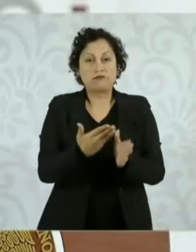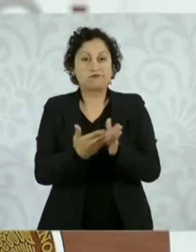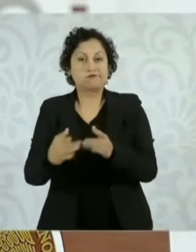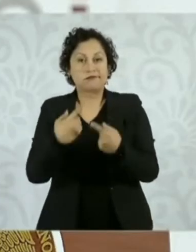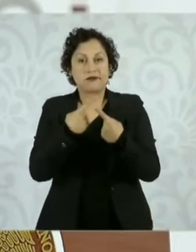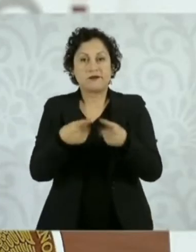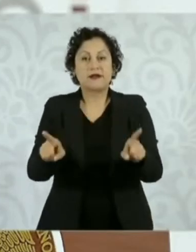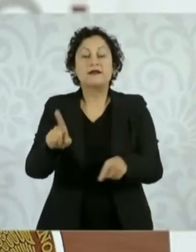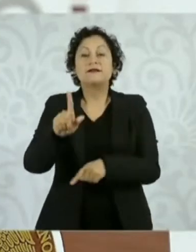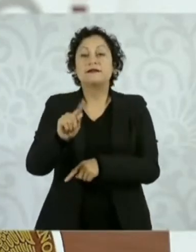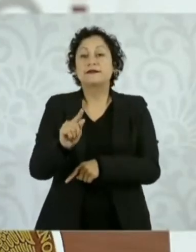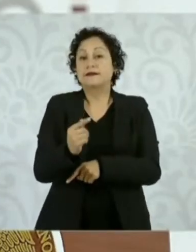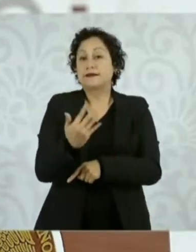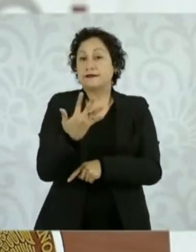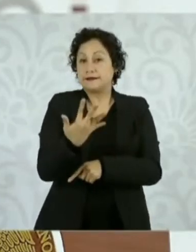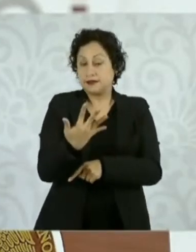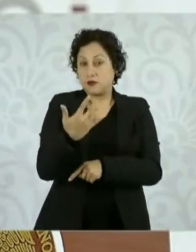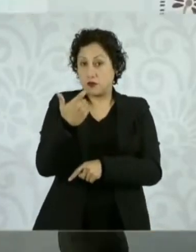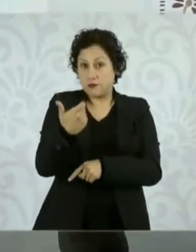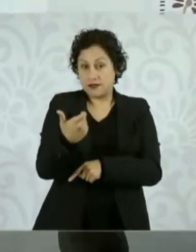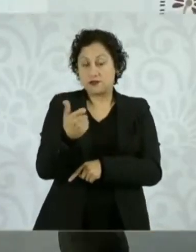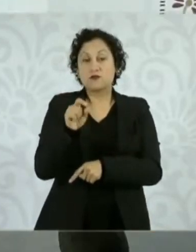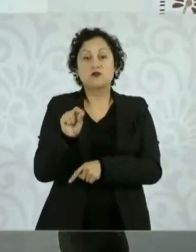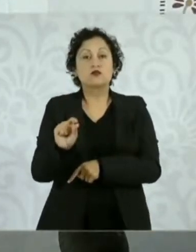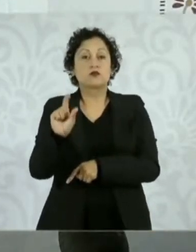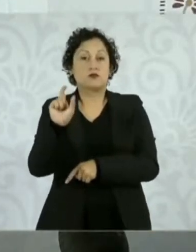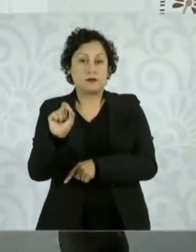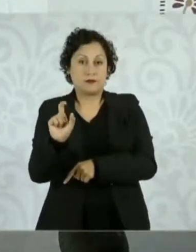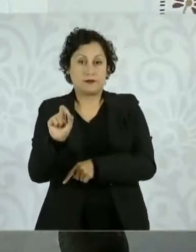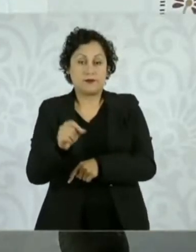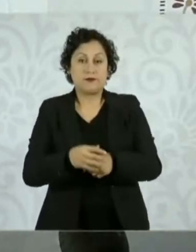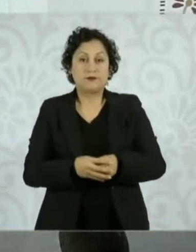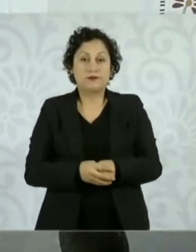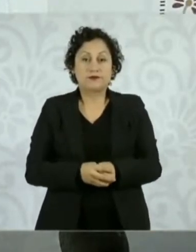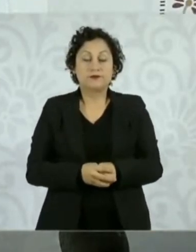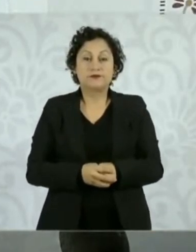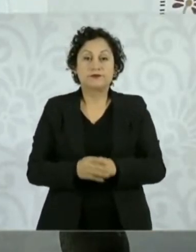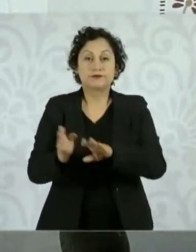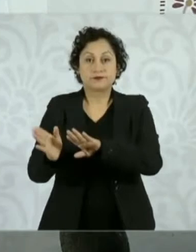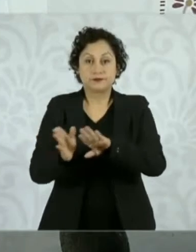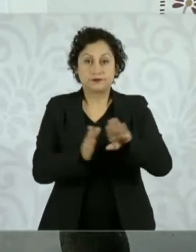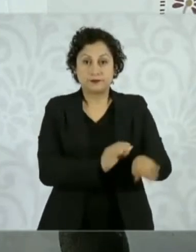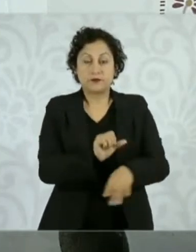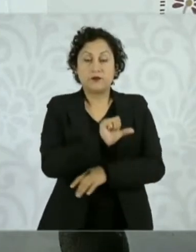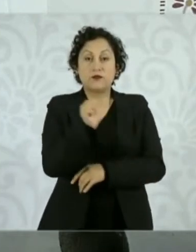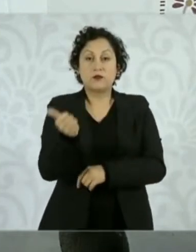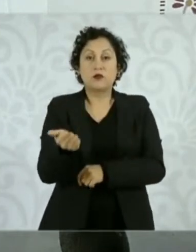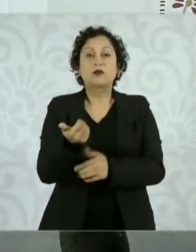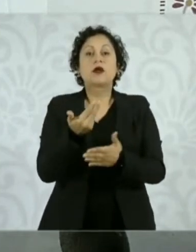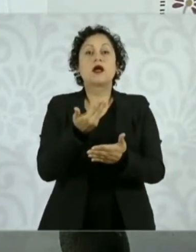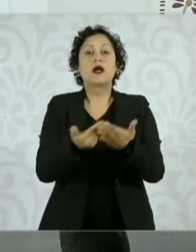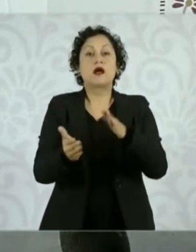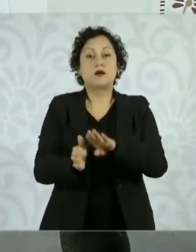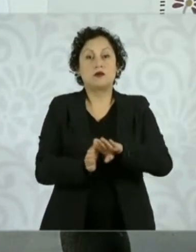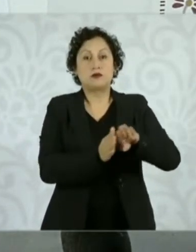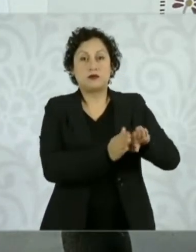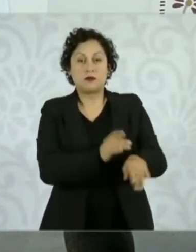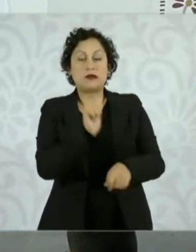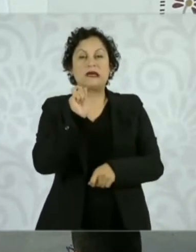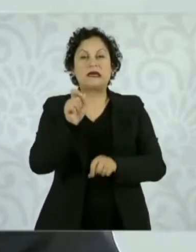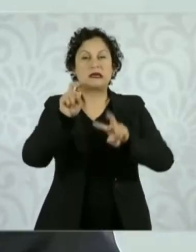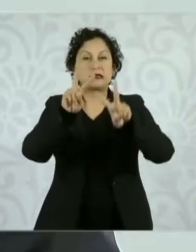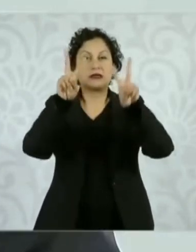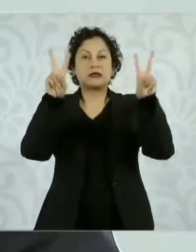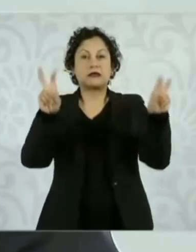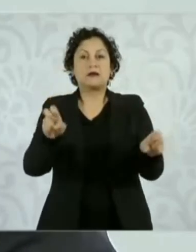cinco pesos con veinte centavos. La que sigue, por favor. Ahora informaremos el quién es quién en los precios de los